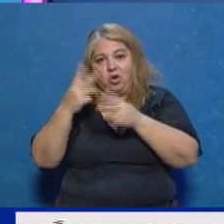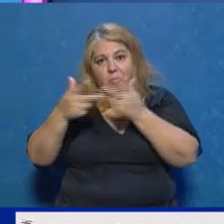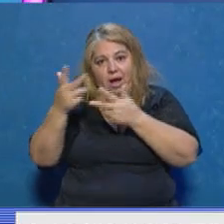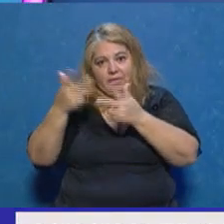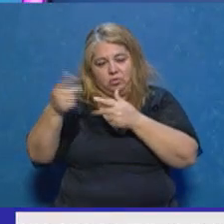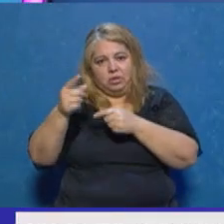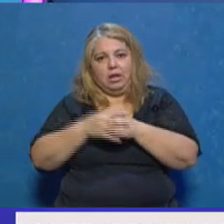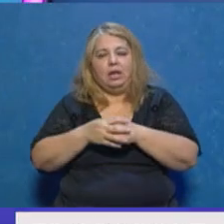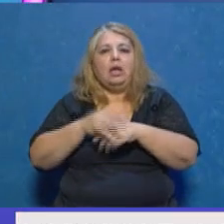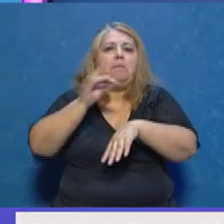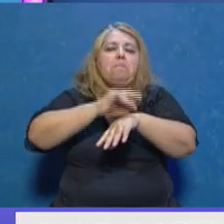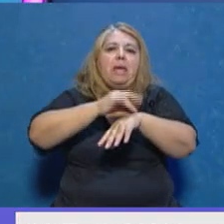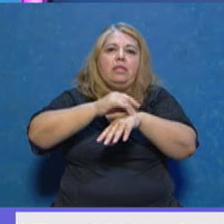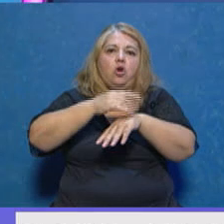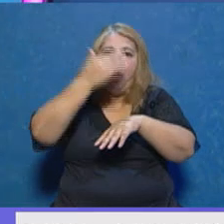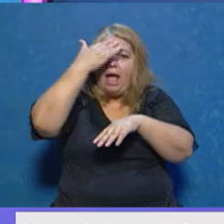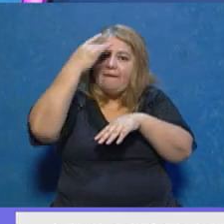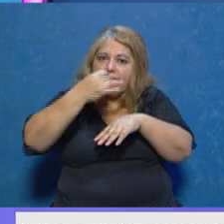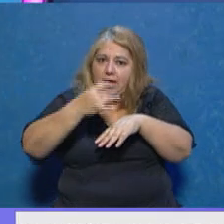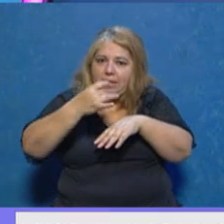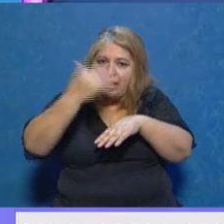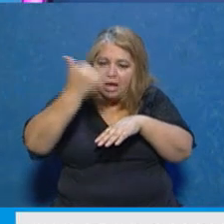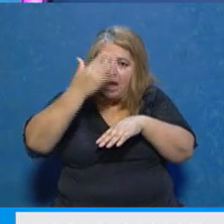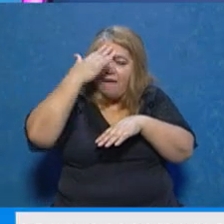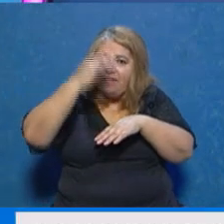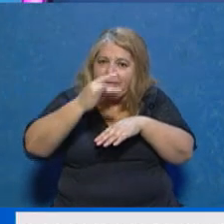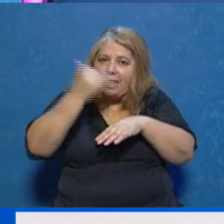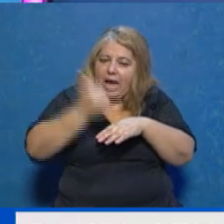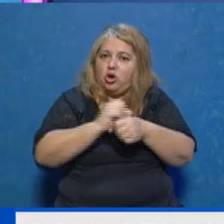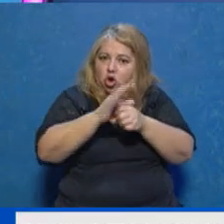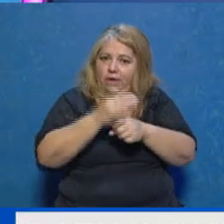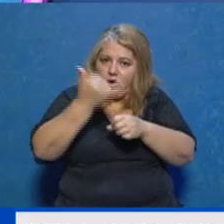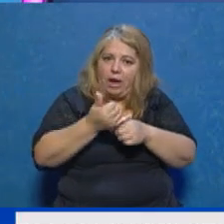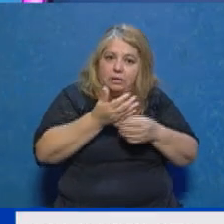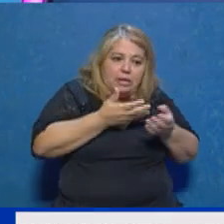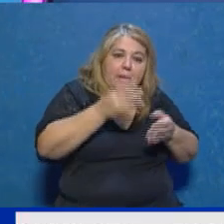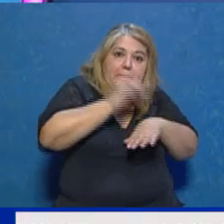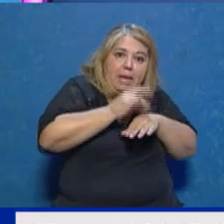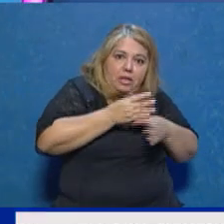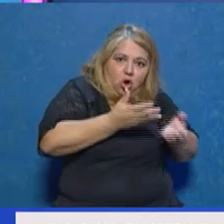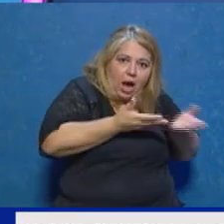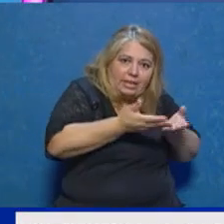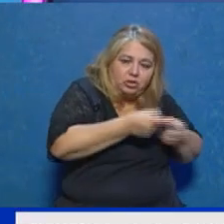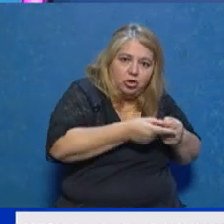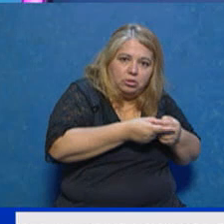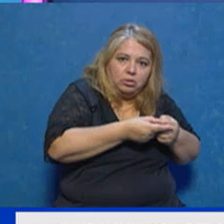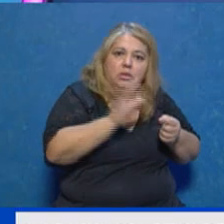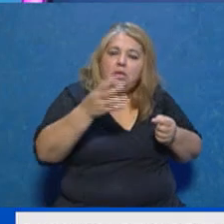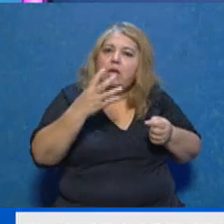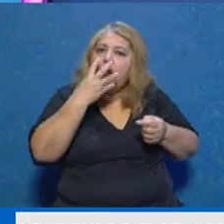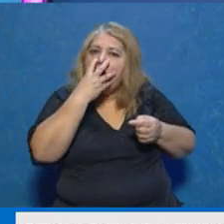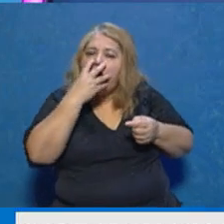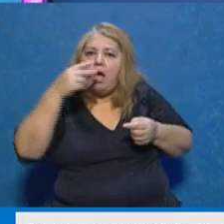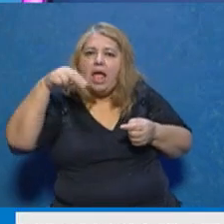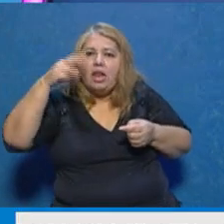realizan intervenciones con personas que están digamos con el coronavirus y nos preguntamos, está bien, hay que reservárselo al personal de la salud, pero ¿por qué no hay